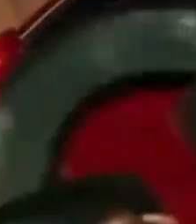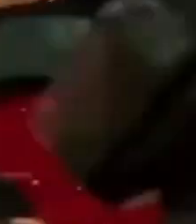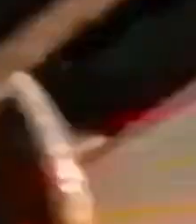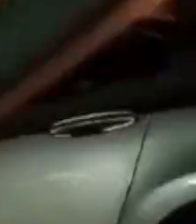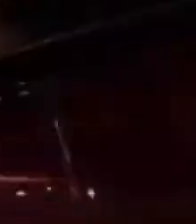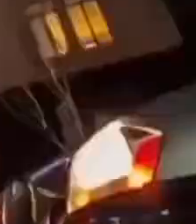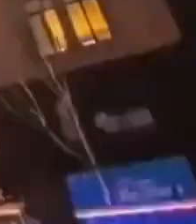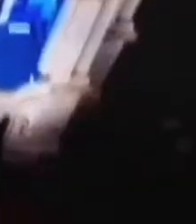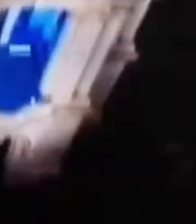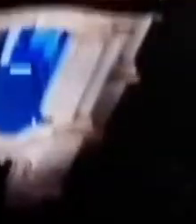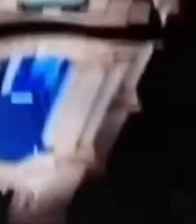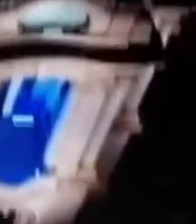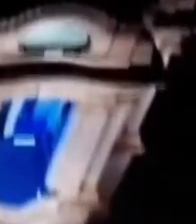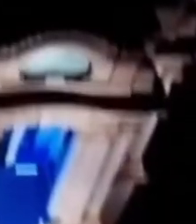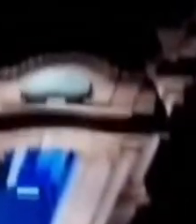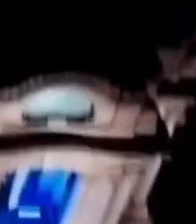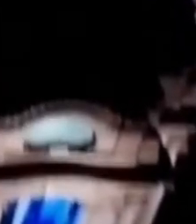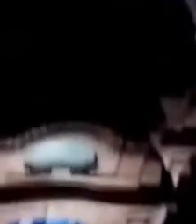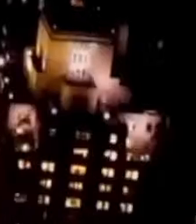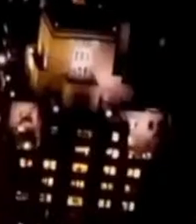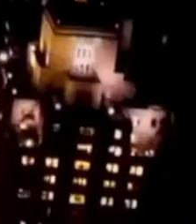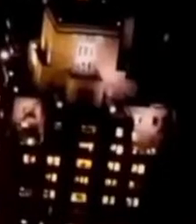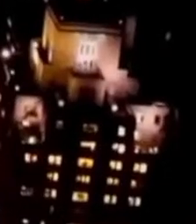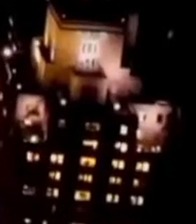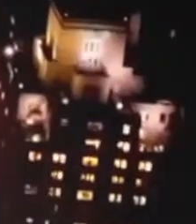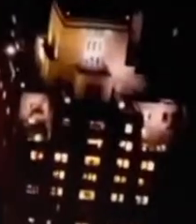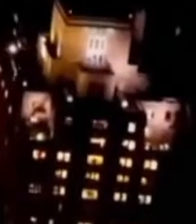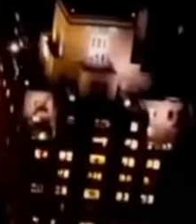un saludo